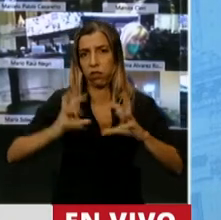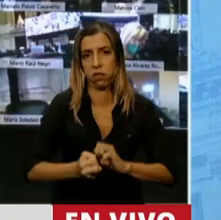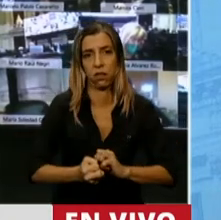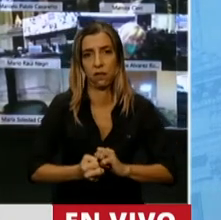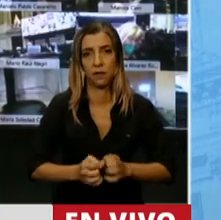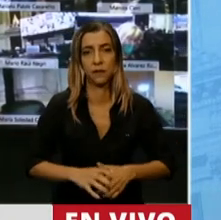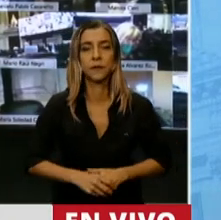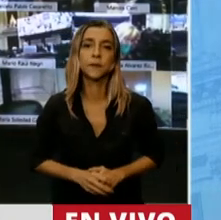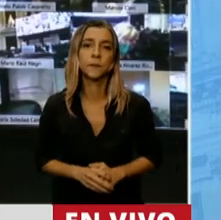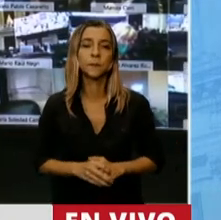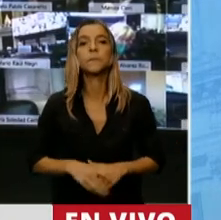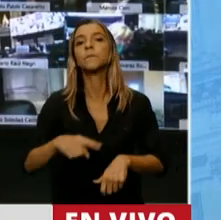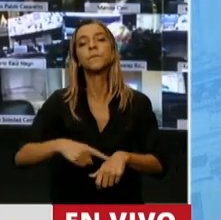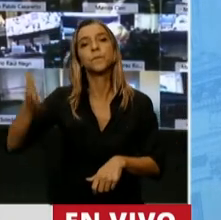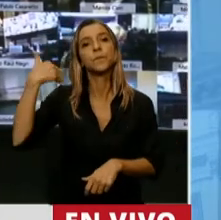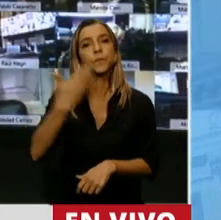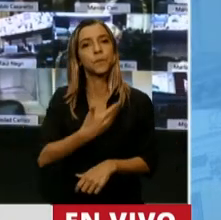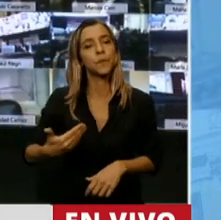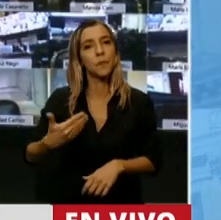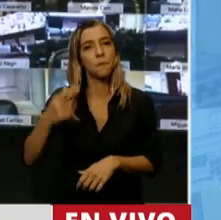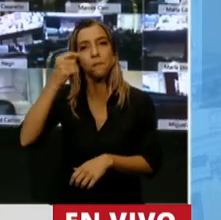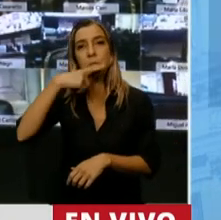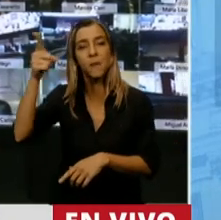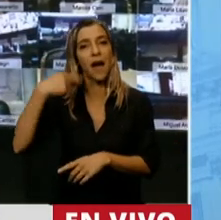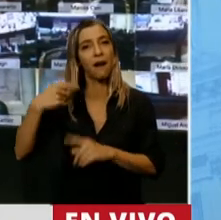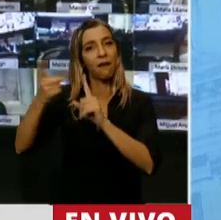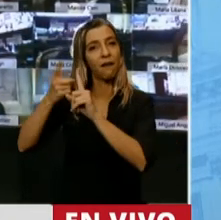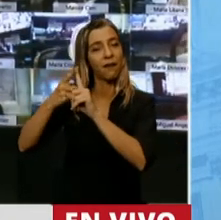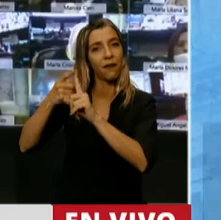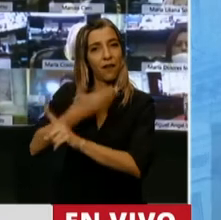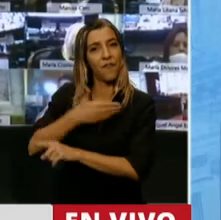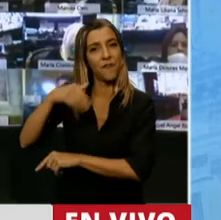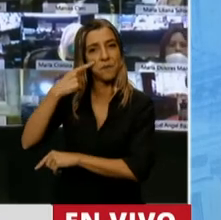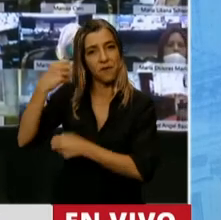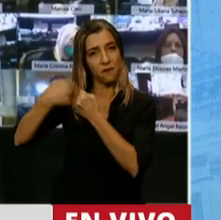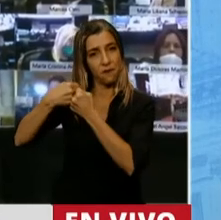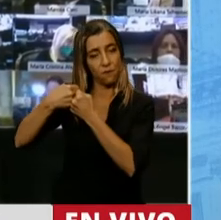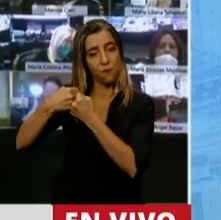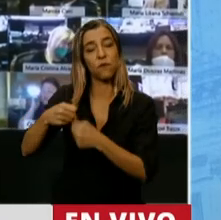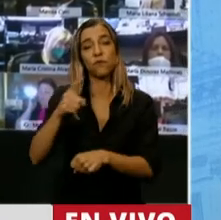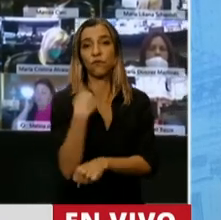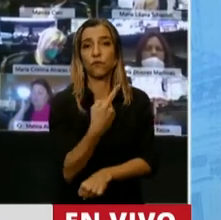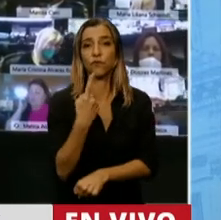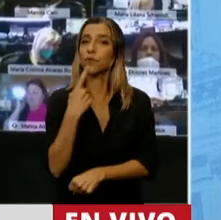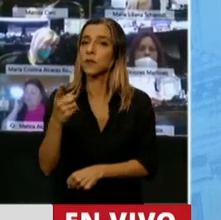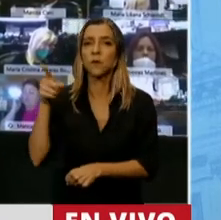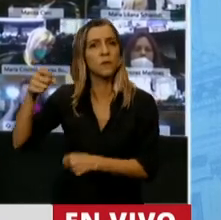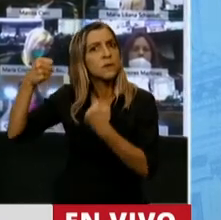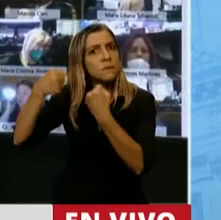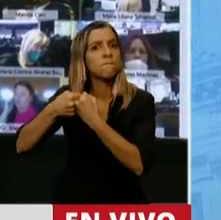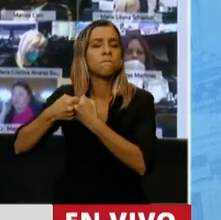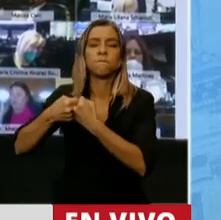Cuando Macri acordó con el Fondo Monetario Internacional, dijimos en aquel momento que ese era un pacto de